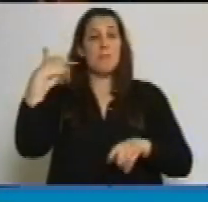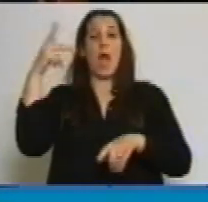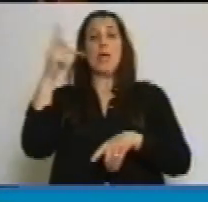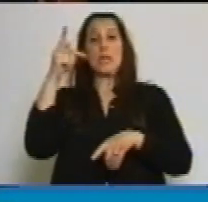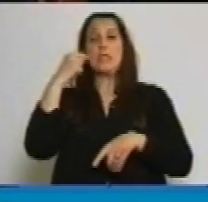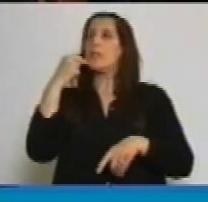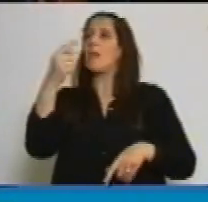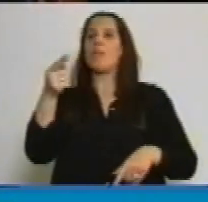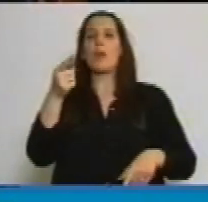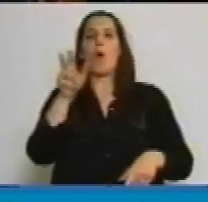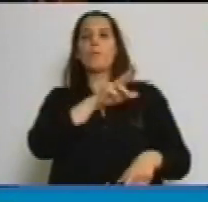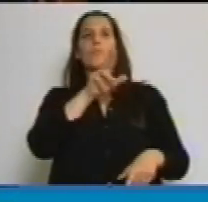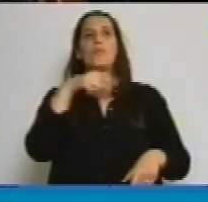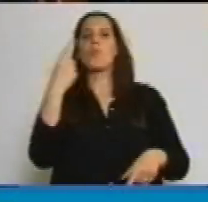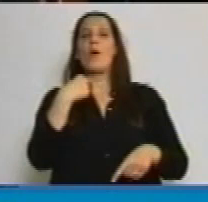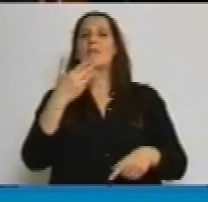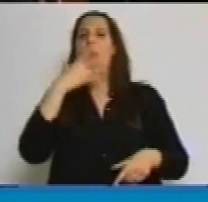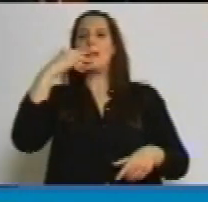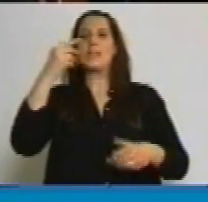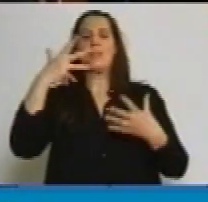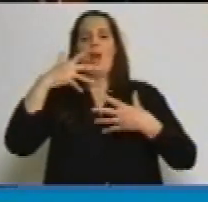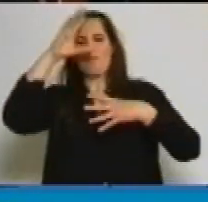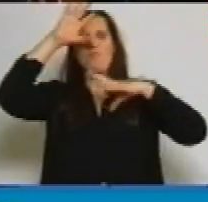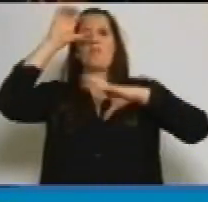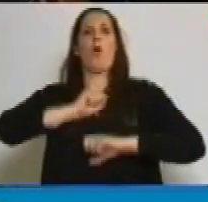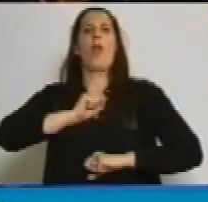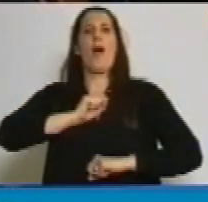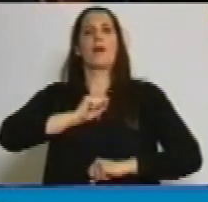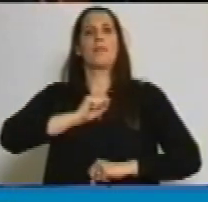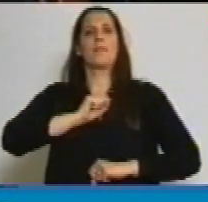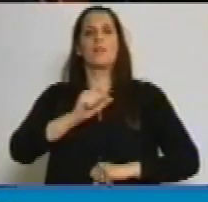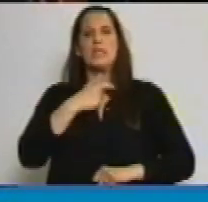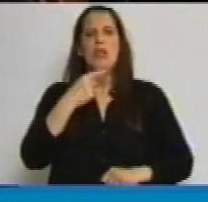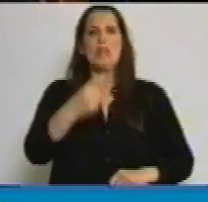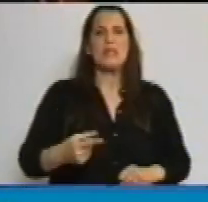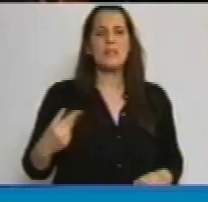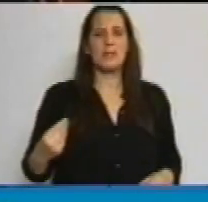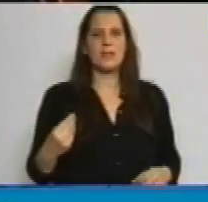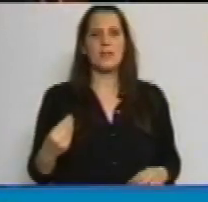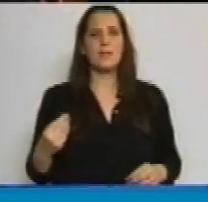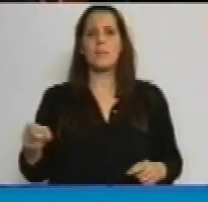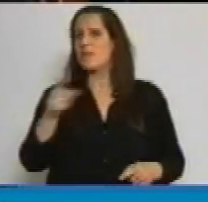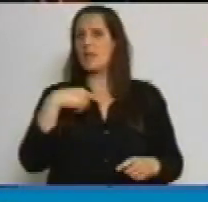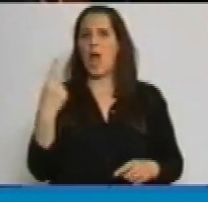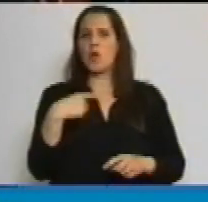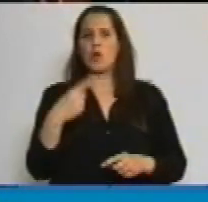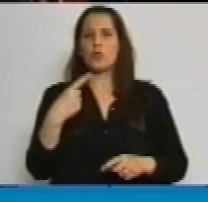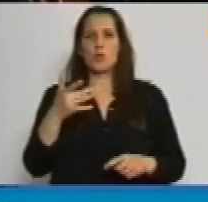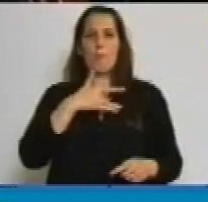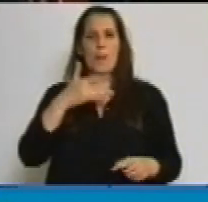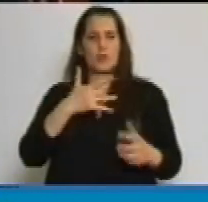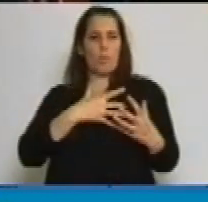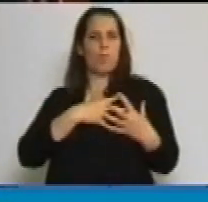llamó nuestra Presidenta Coraje. Y les quiero decir que a nosotros se nos hincha el